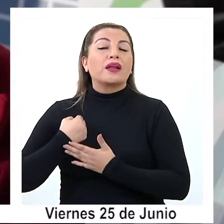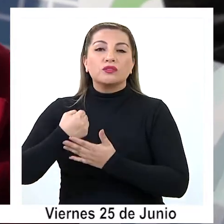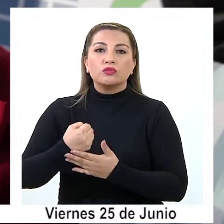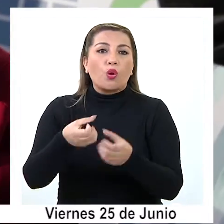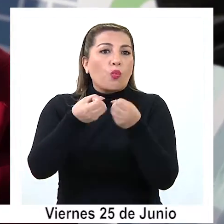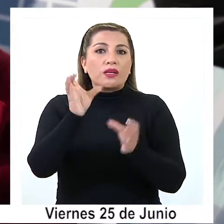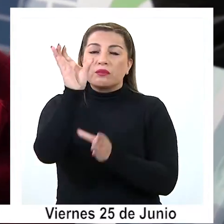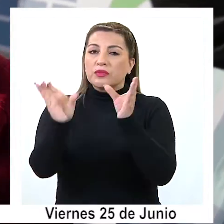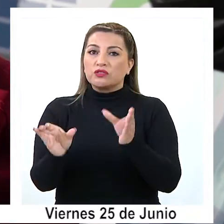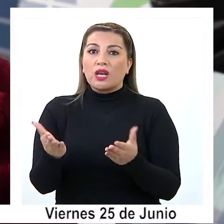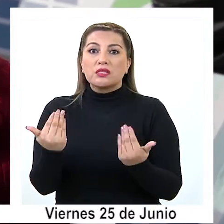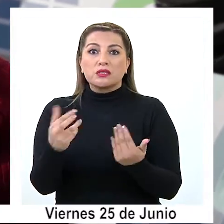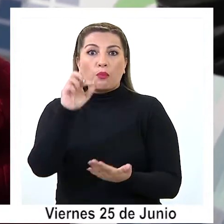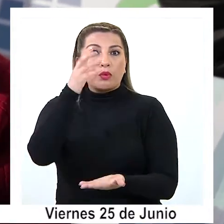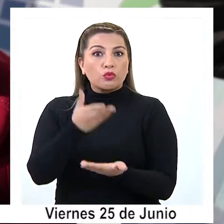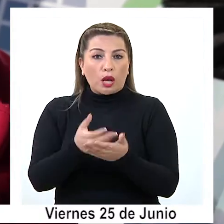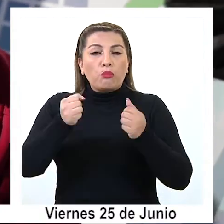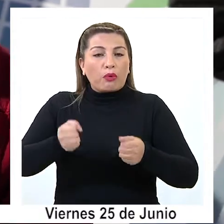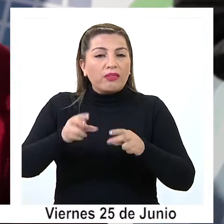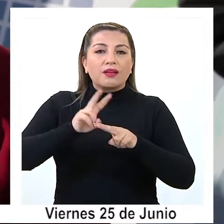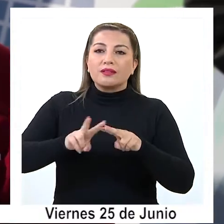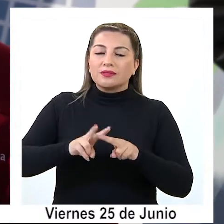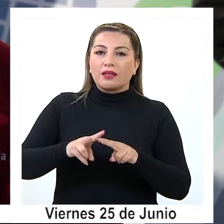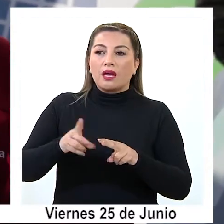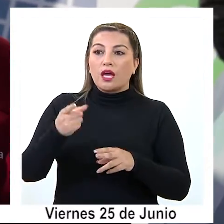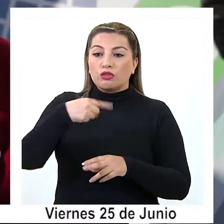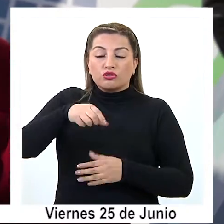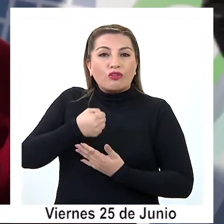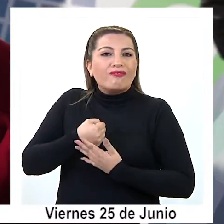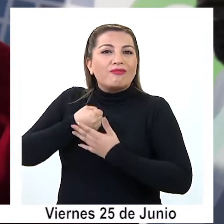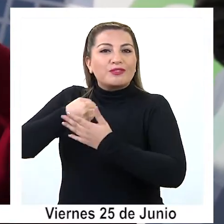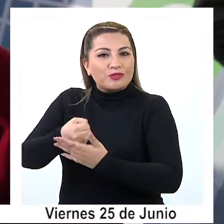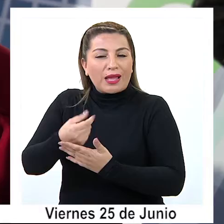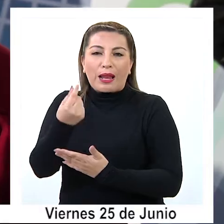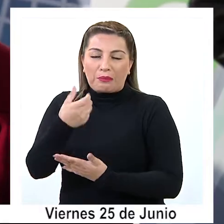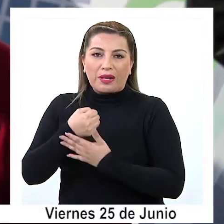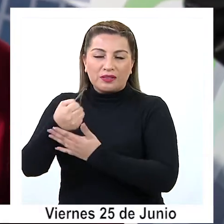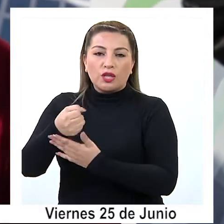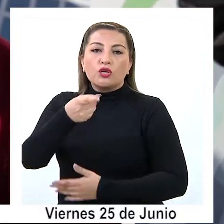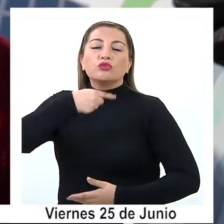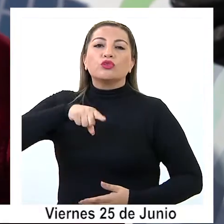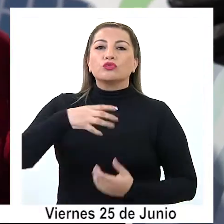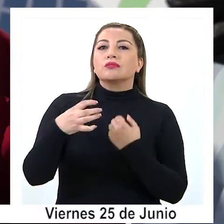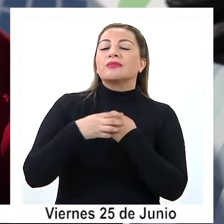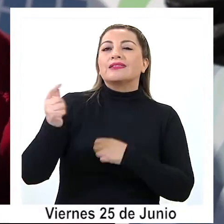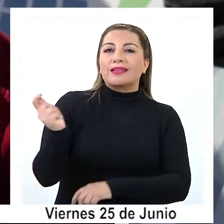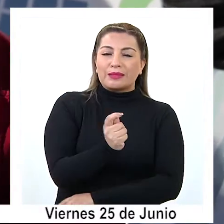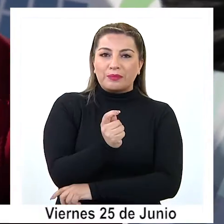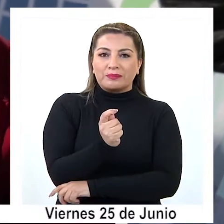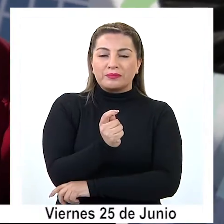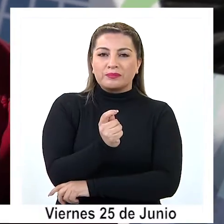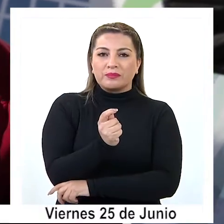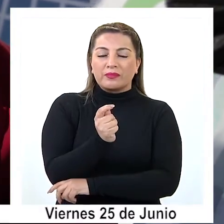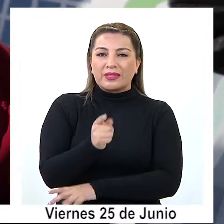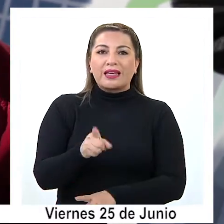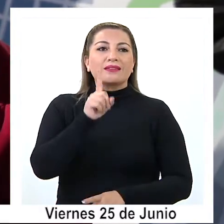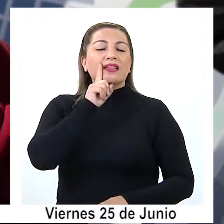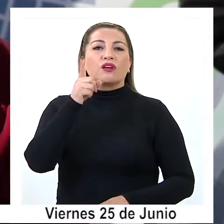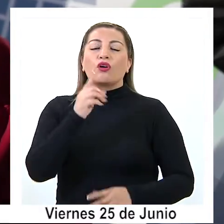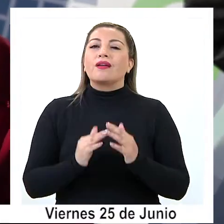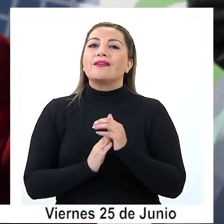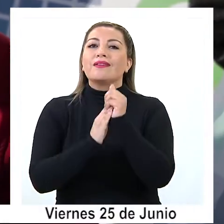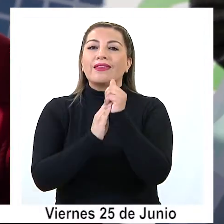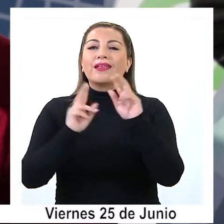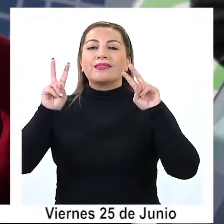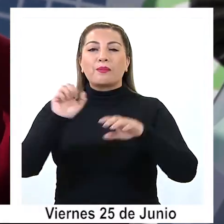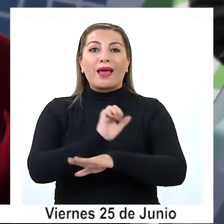pero cualquier persona que quiera postular lo puede hacer y va a recibir ese beneficio. Por lo tanto, nosotros, como una región que está llamada a liderar el